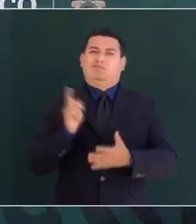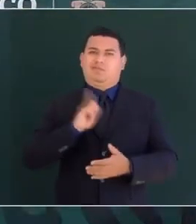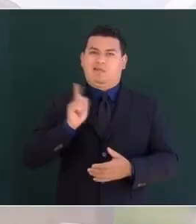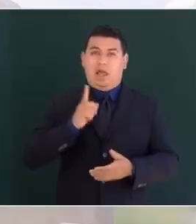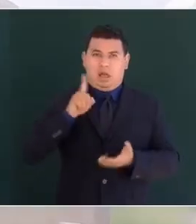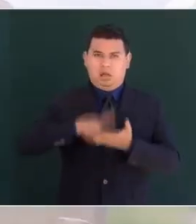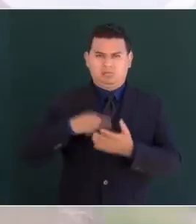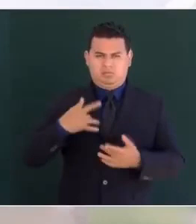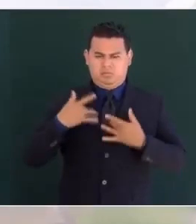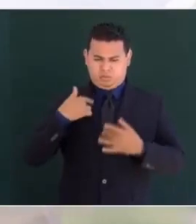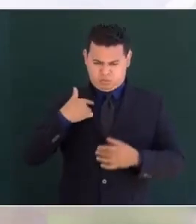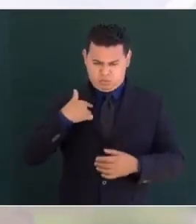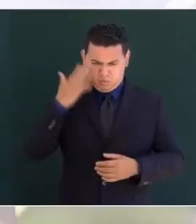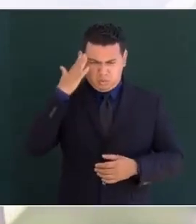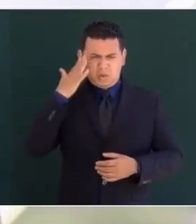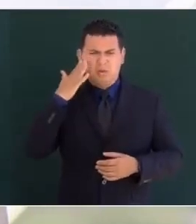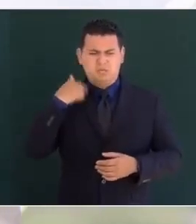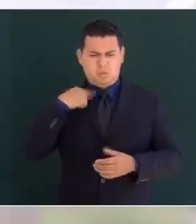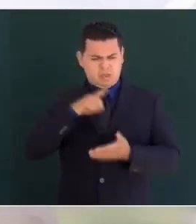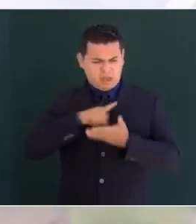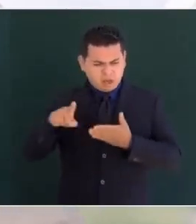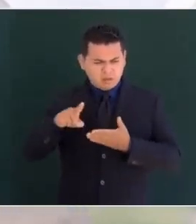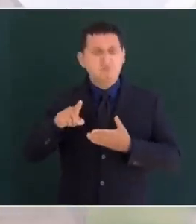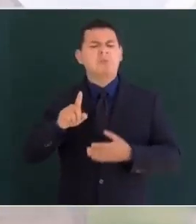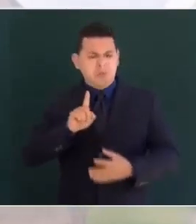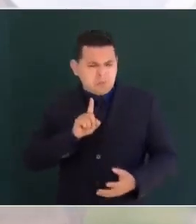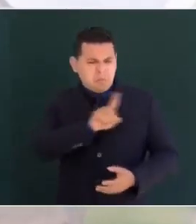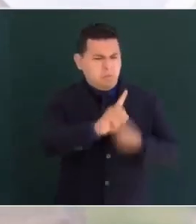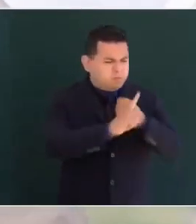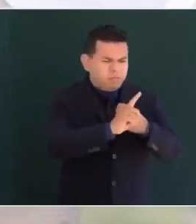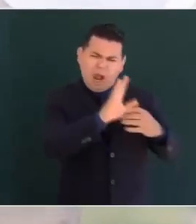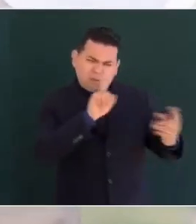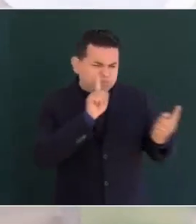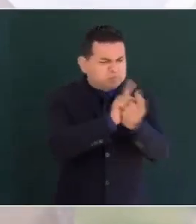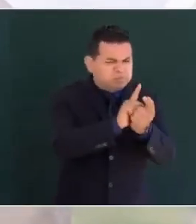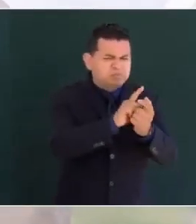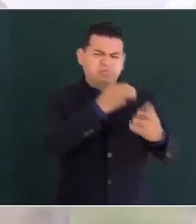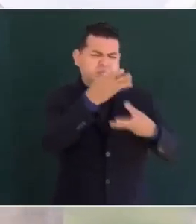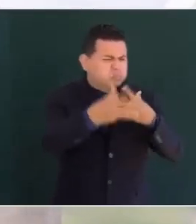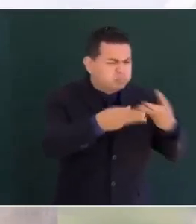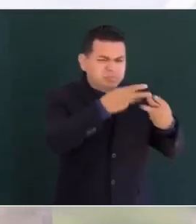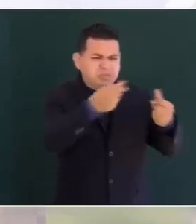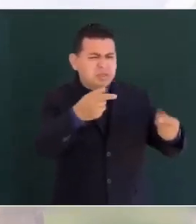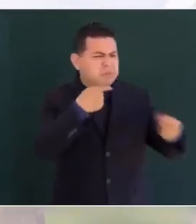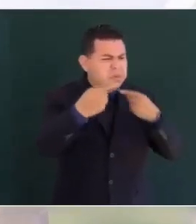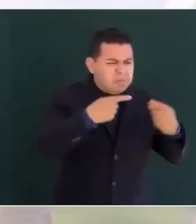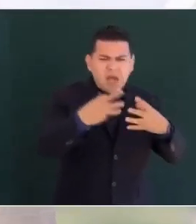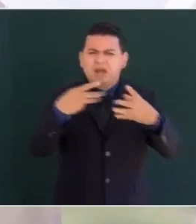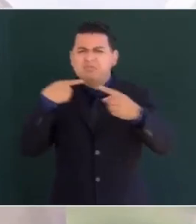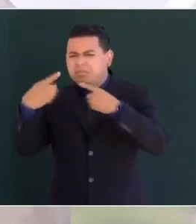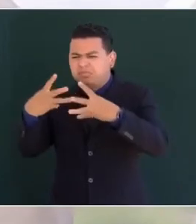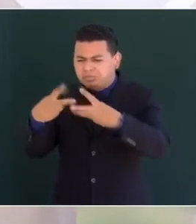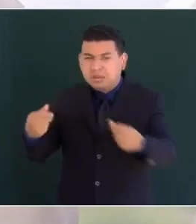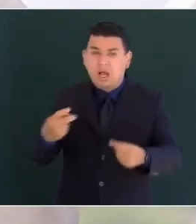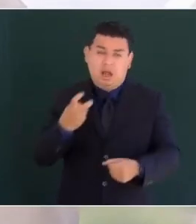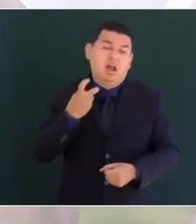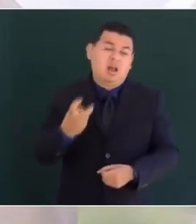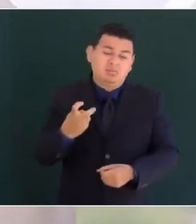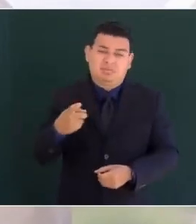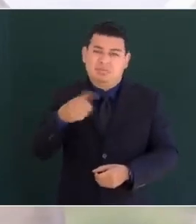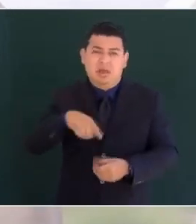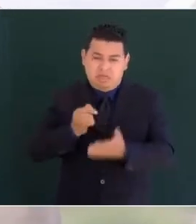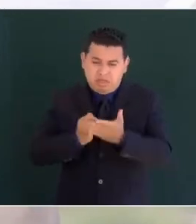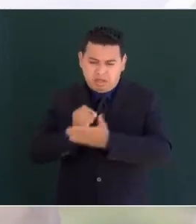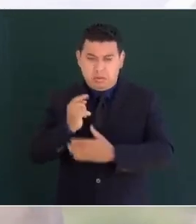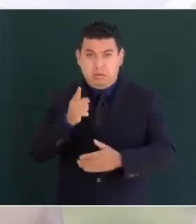es un derecho. A veces debemos tomar decisiones